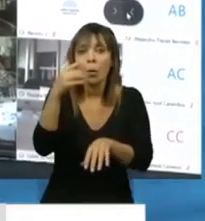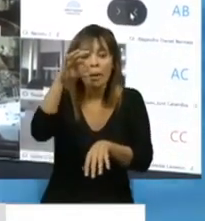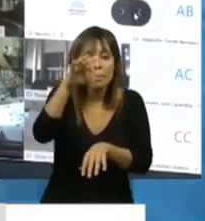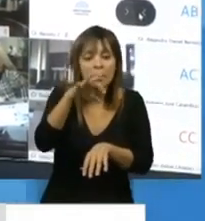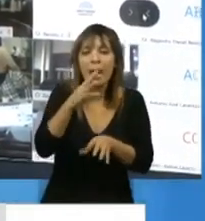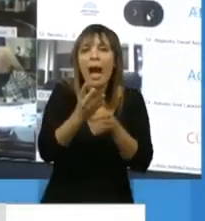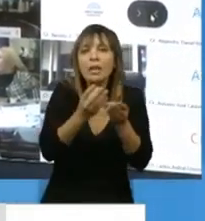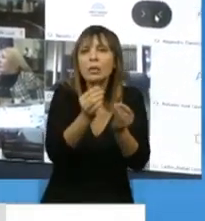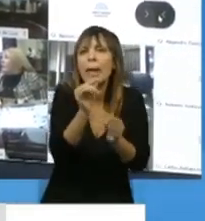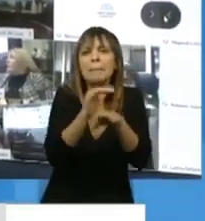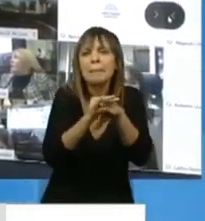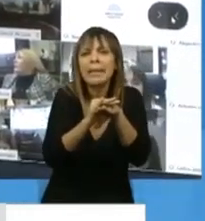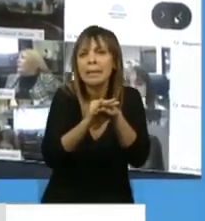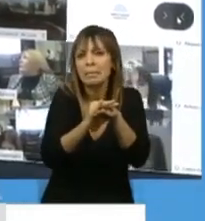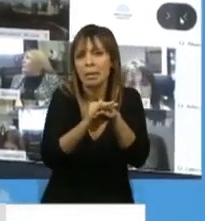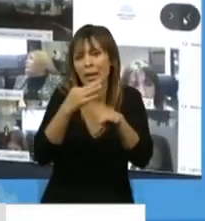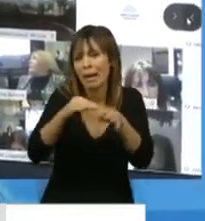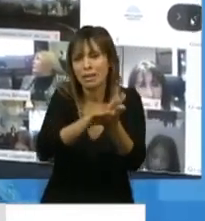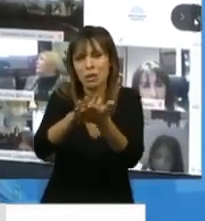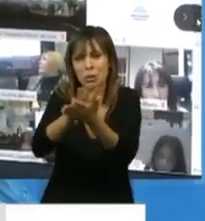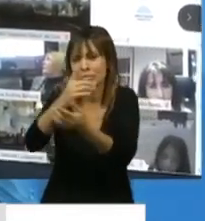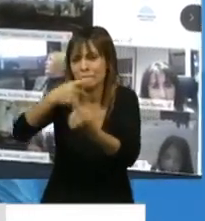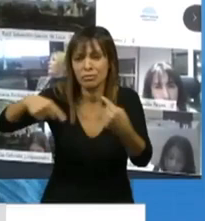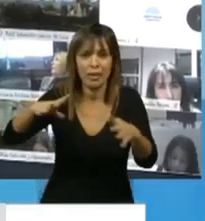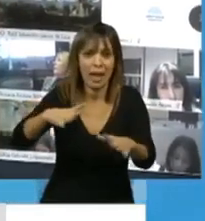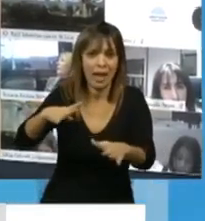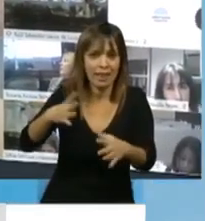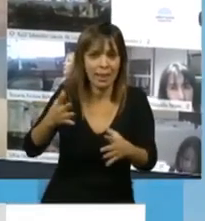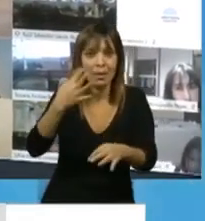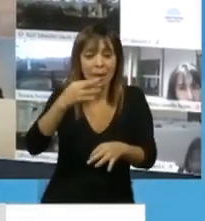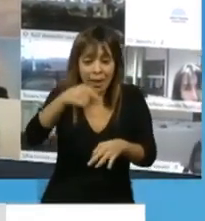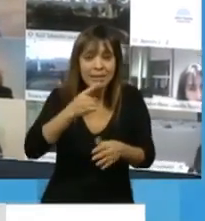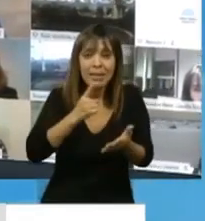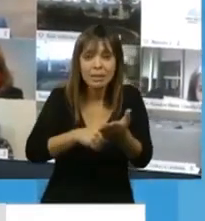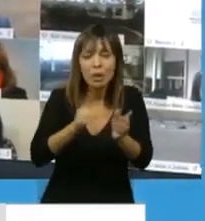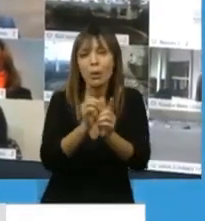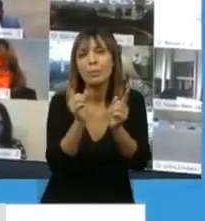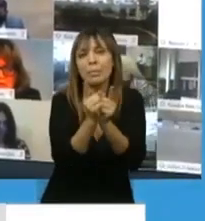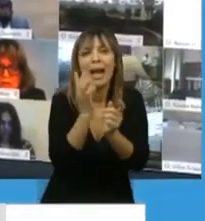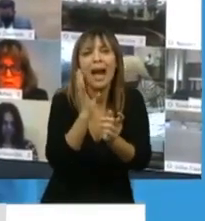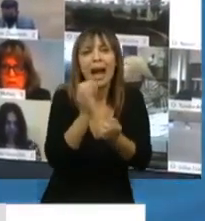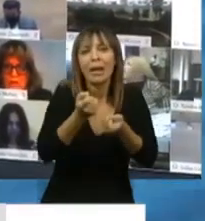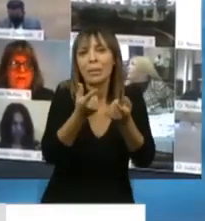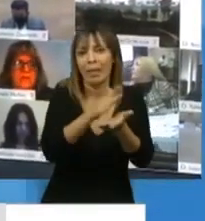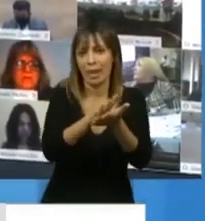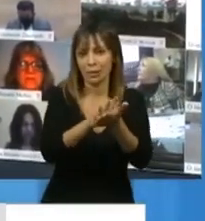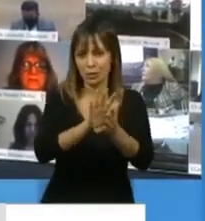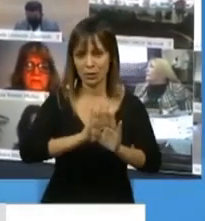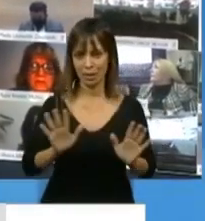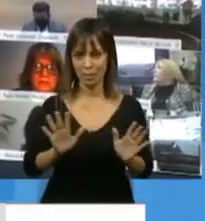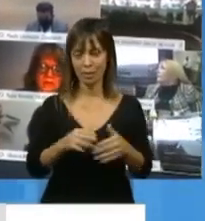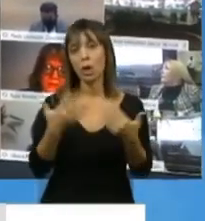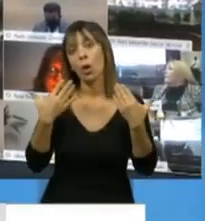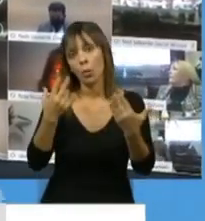océano. Digo, más allá de que es una medida acotada y que, por supuesto, el